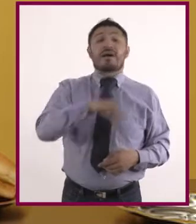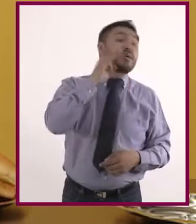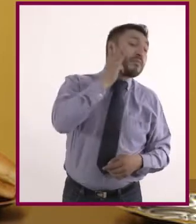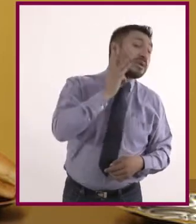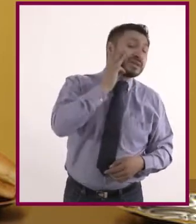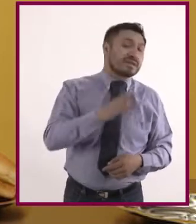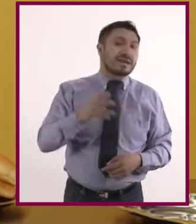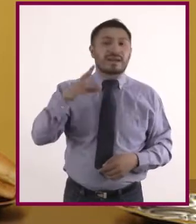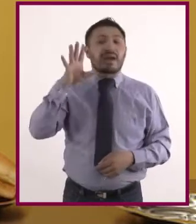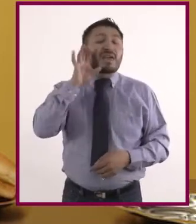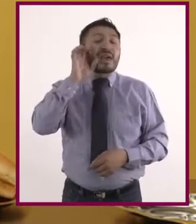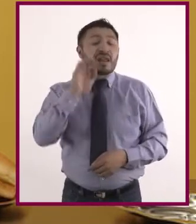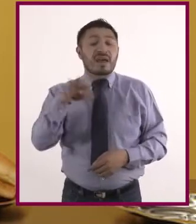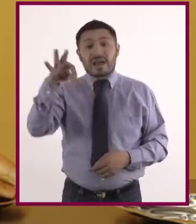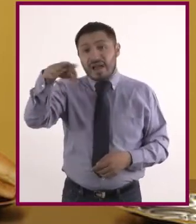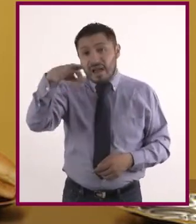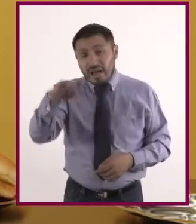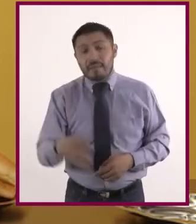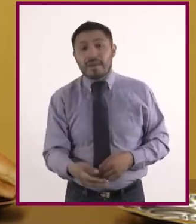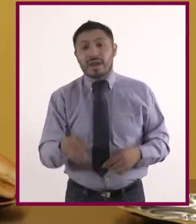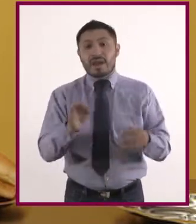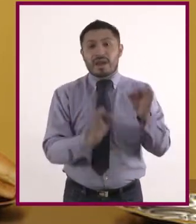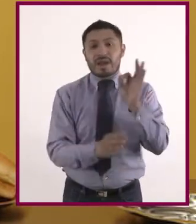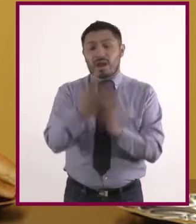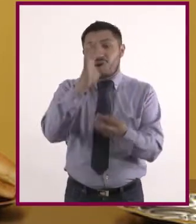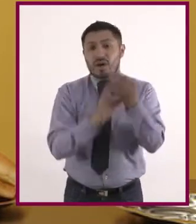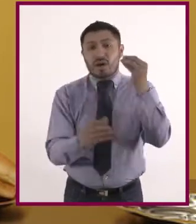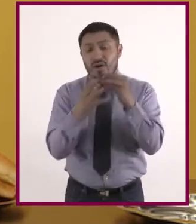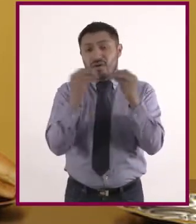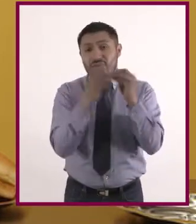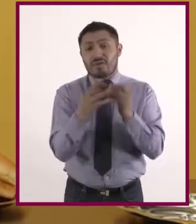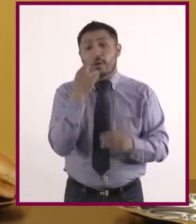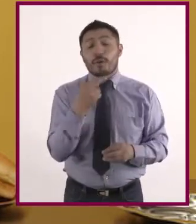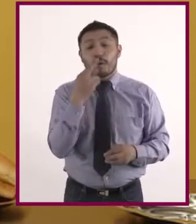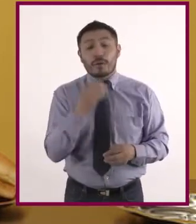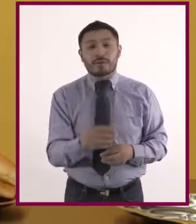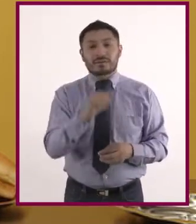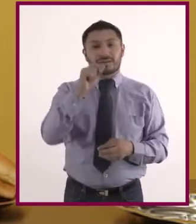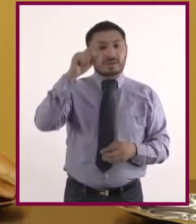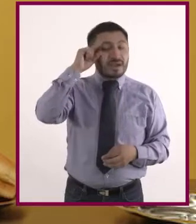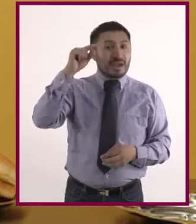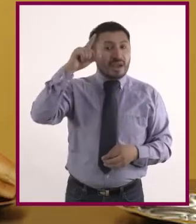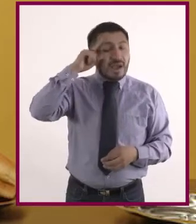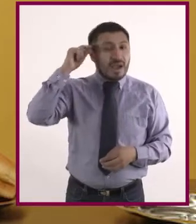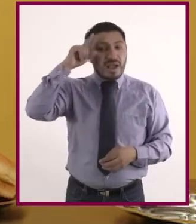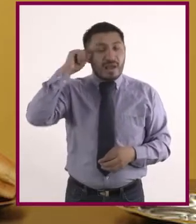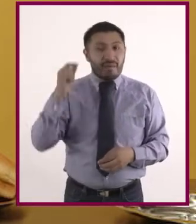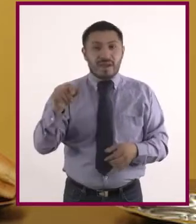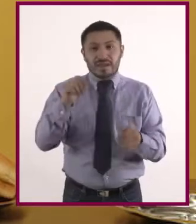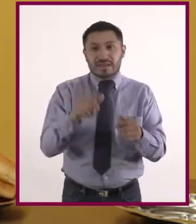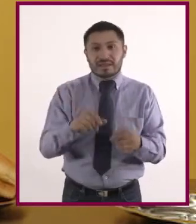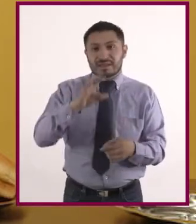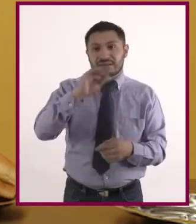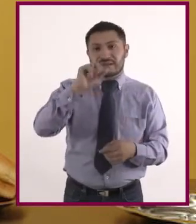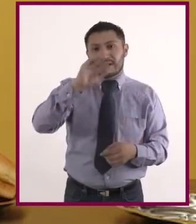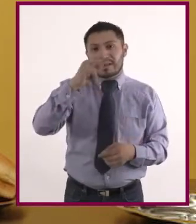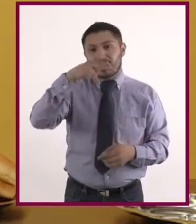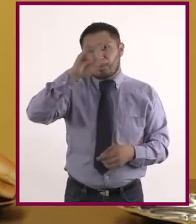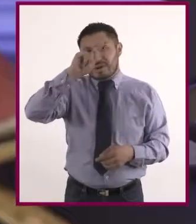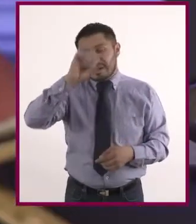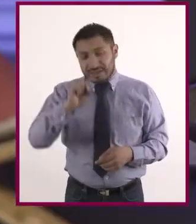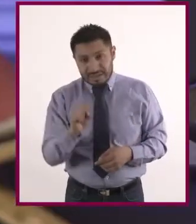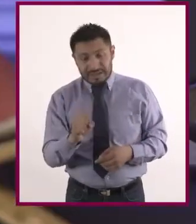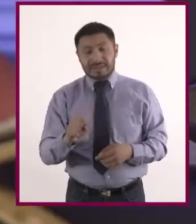naranjas, peras y frutos rojos. De los frutos secos, almendras, cacahuates, nueces y verduras como zanahoria, brócoli y